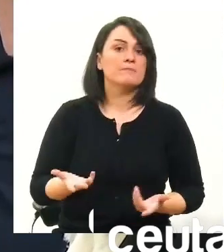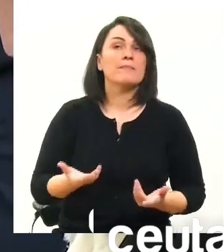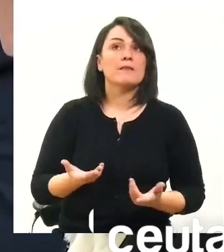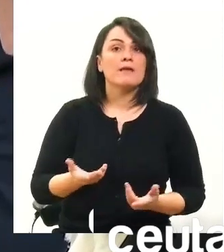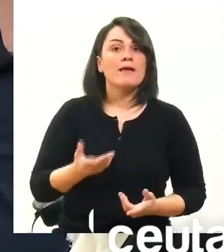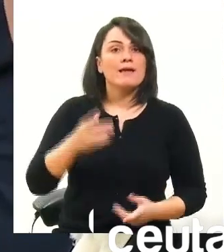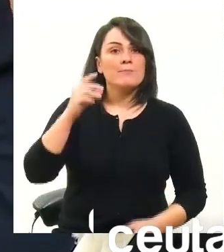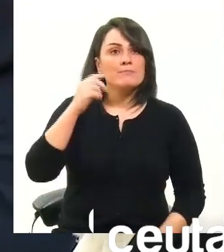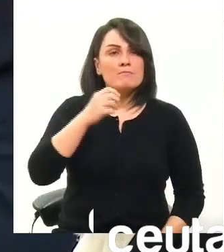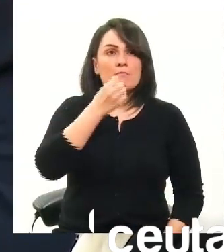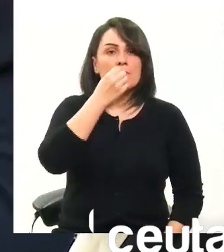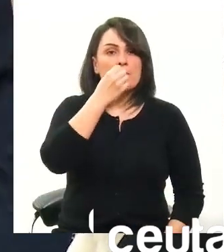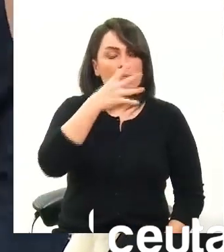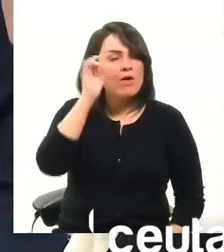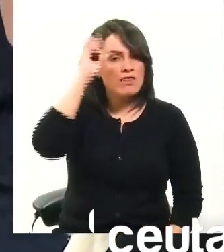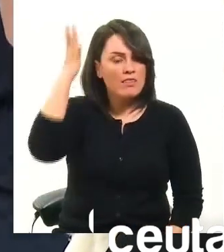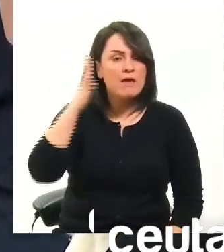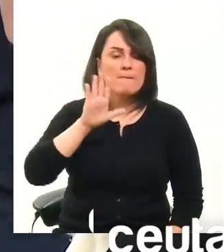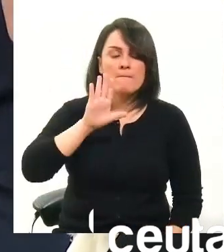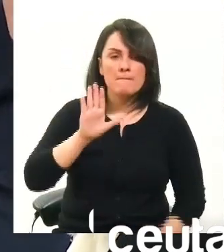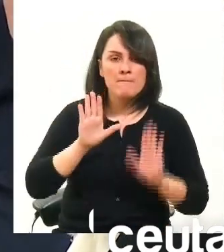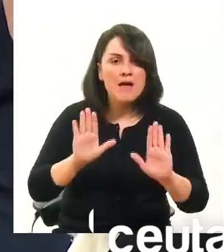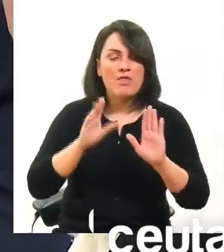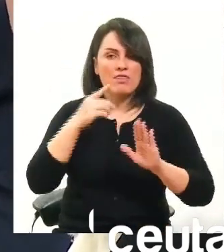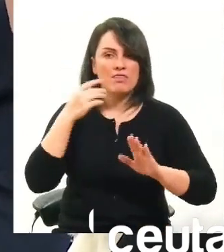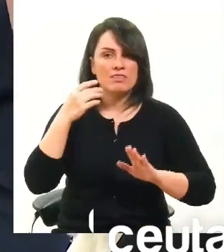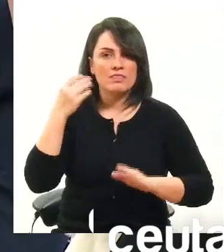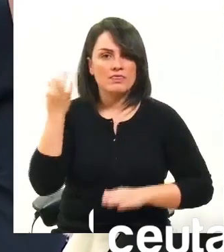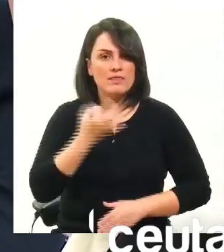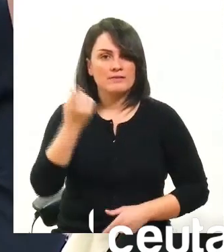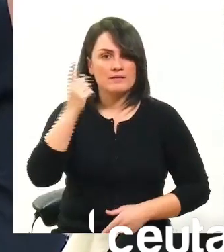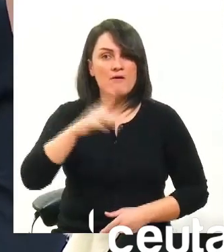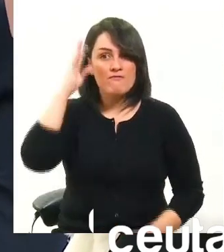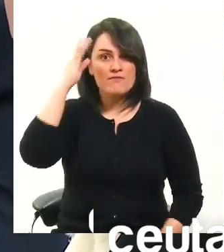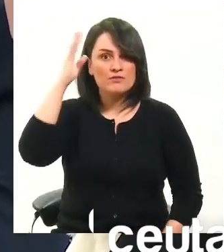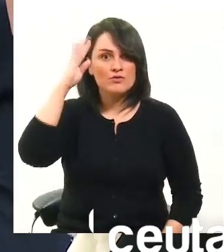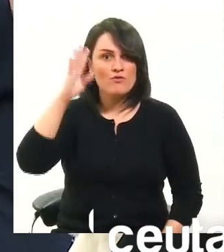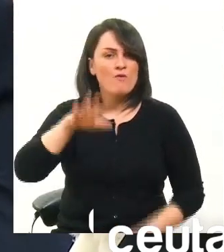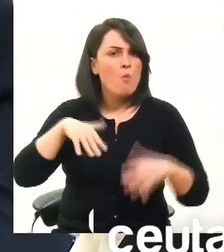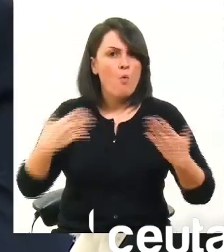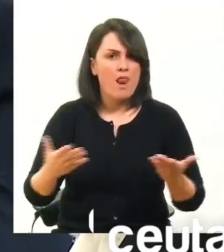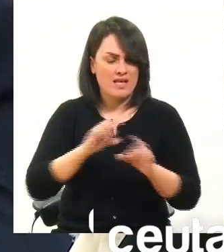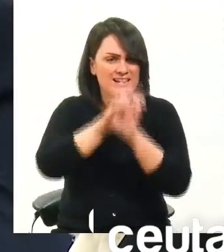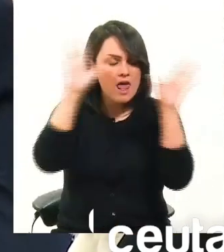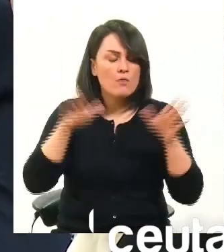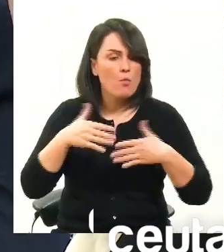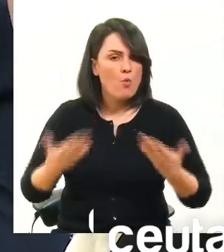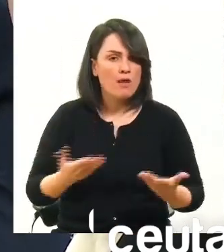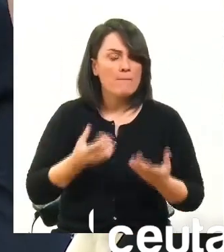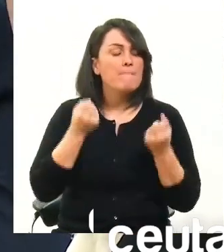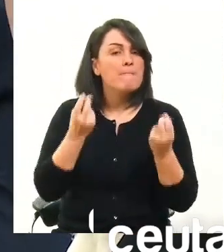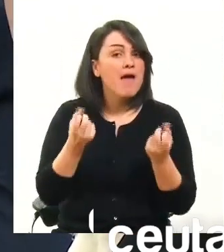tienen que ir marcando lo que sería la filosofía de esas actividades extraculares. Es decir, no solamente